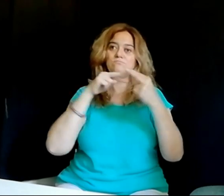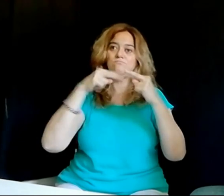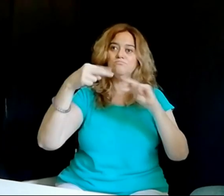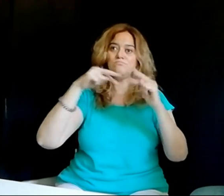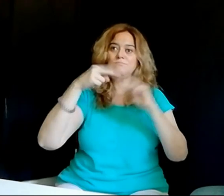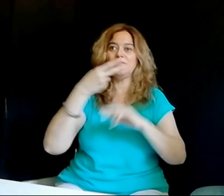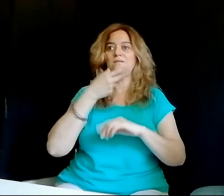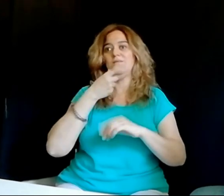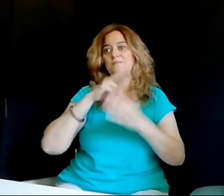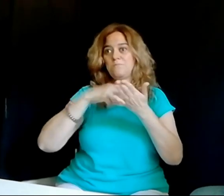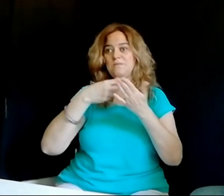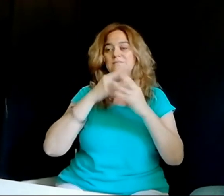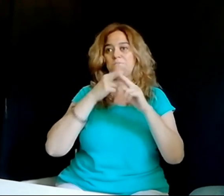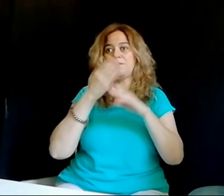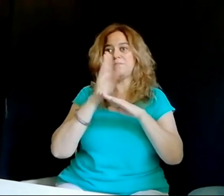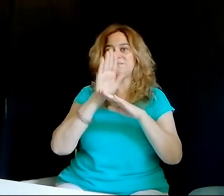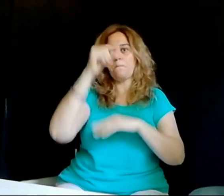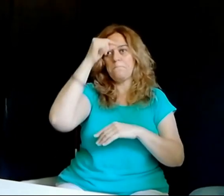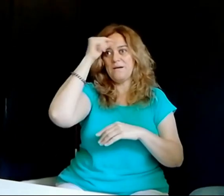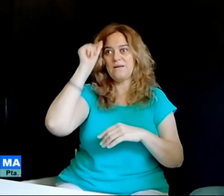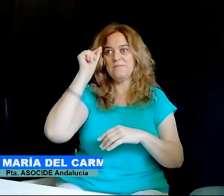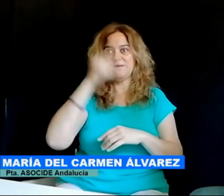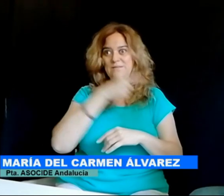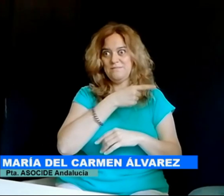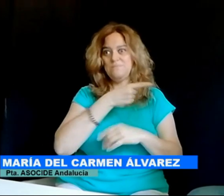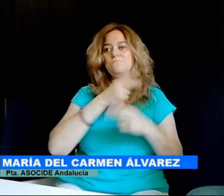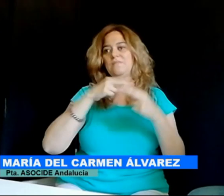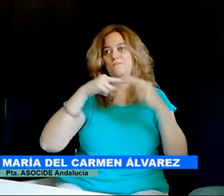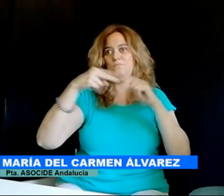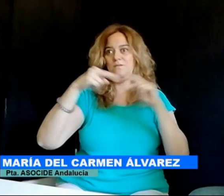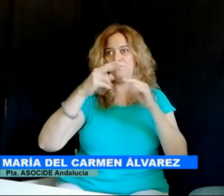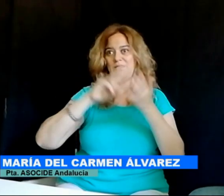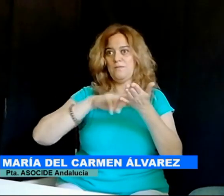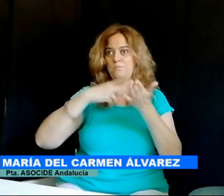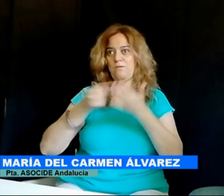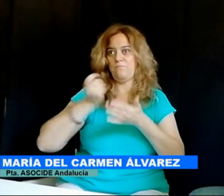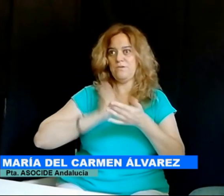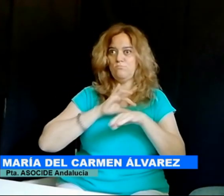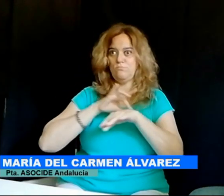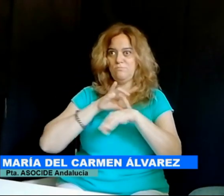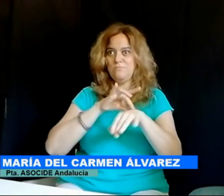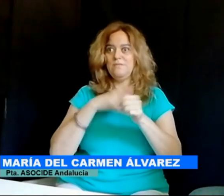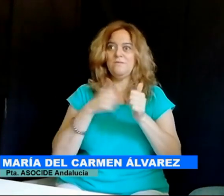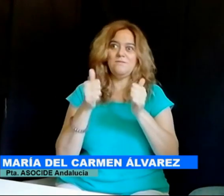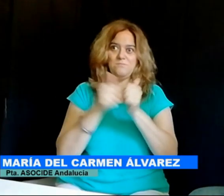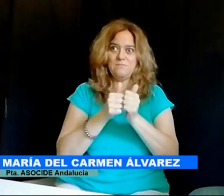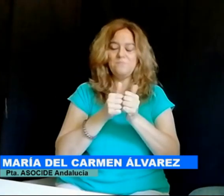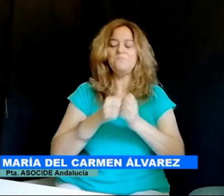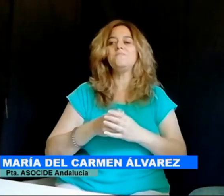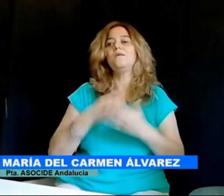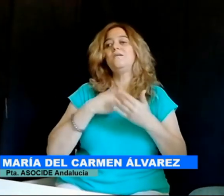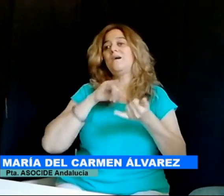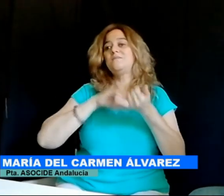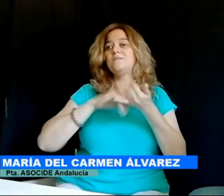Bueno, aviso de que estoy con una guía intérprete, que es Marta, que siempre está conmigo, porque la entrevista es